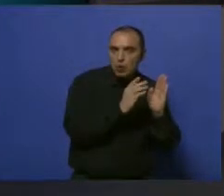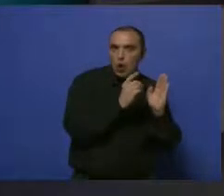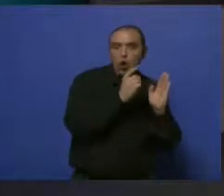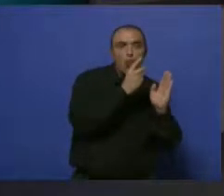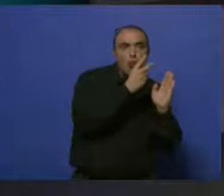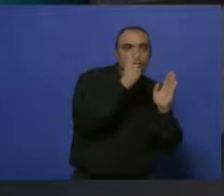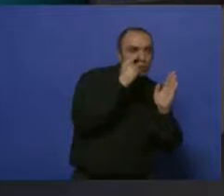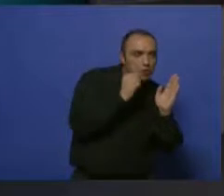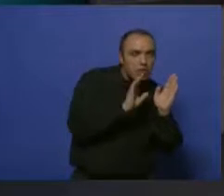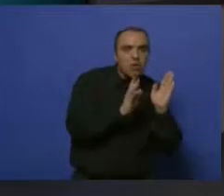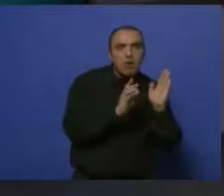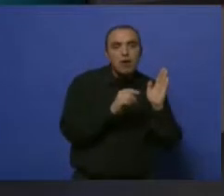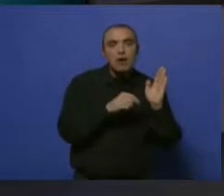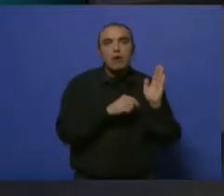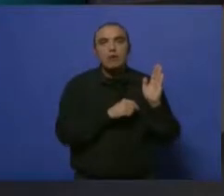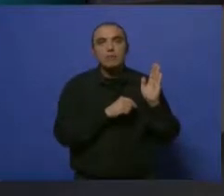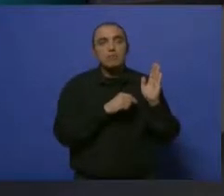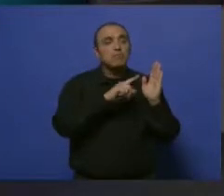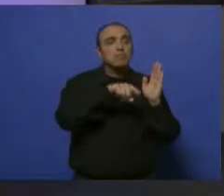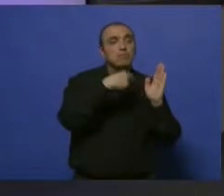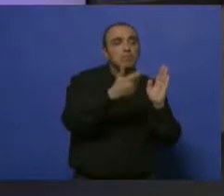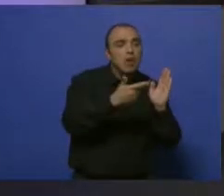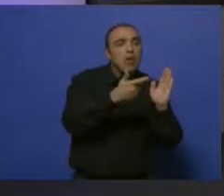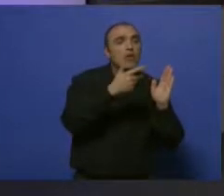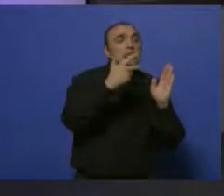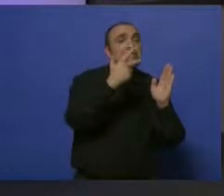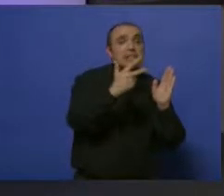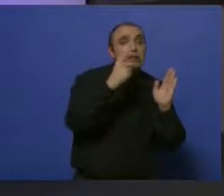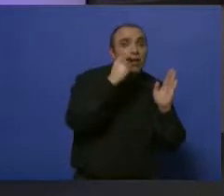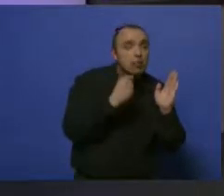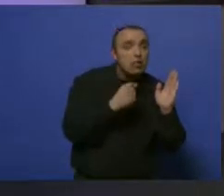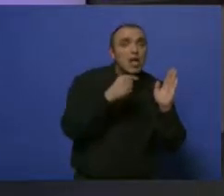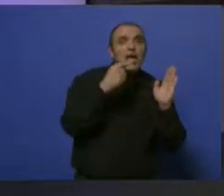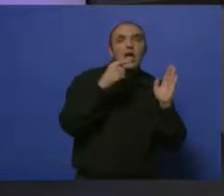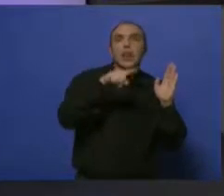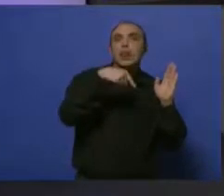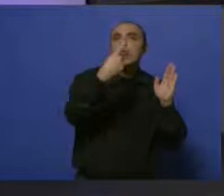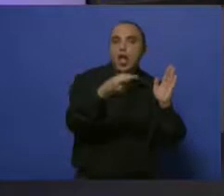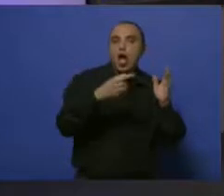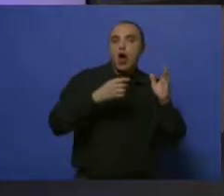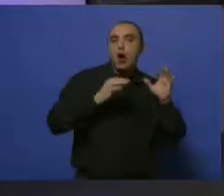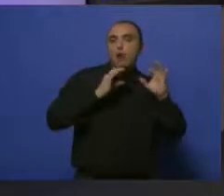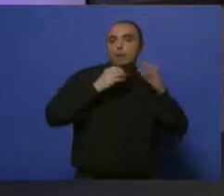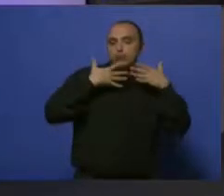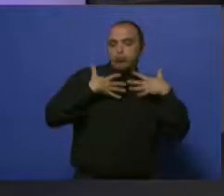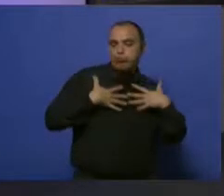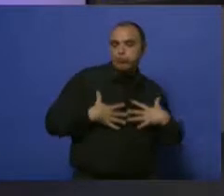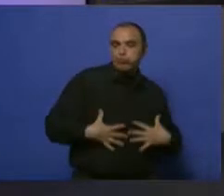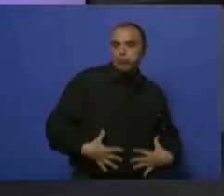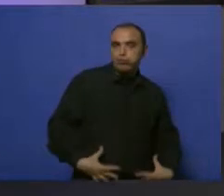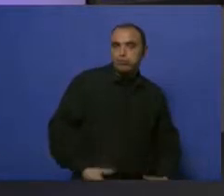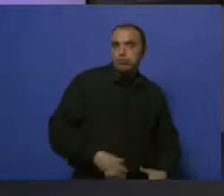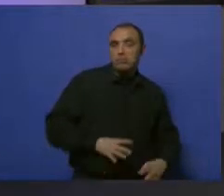una angina y a los dos o tres días me broto, como se dice, todo el cuerpo, desde el tronco empezando y después las